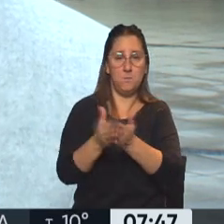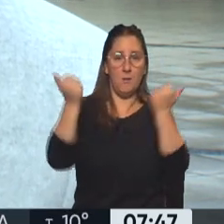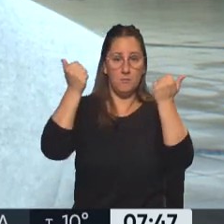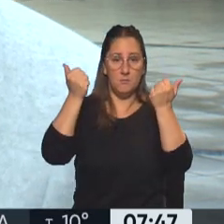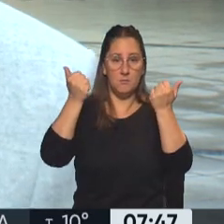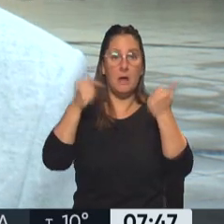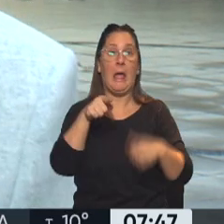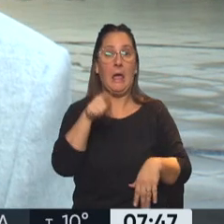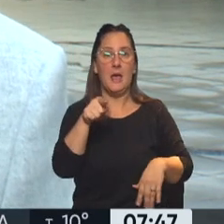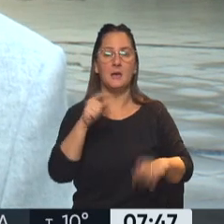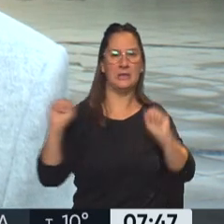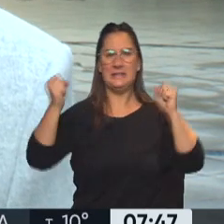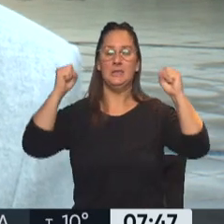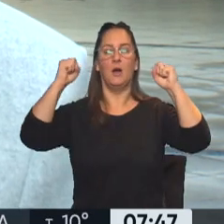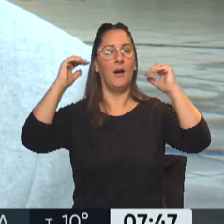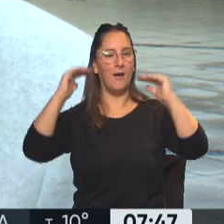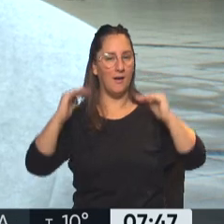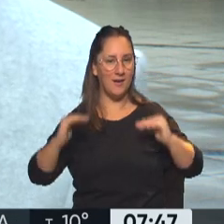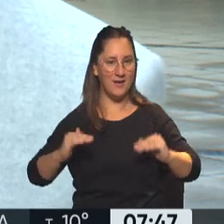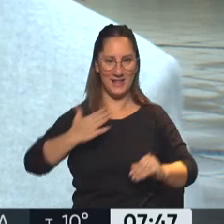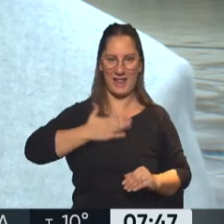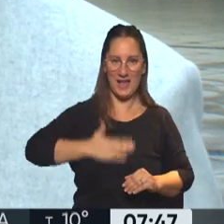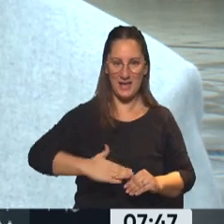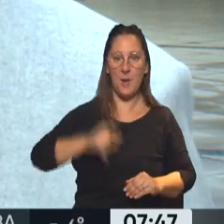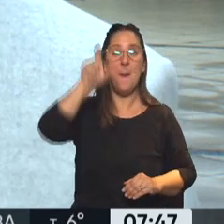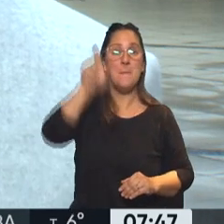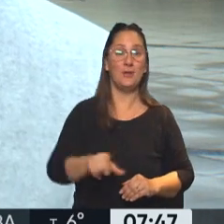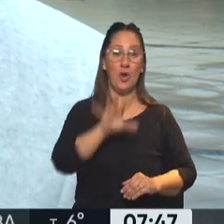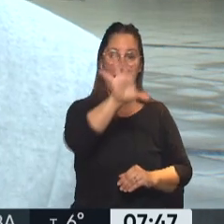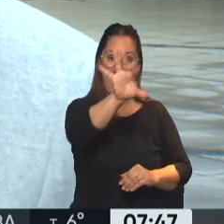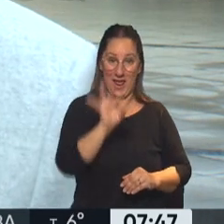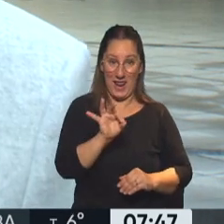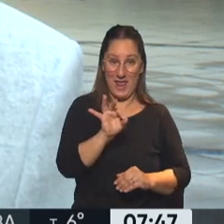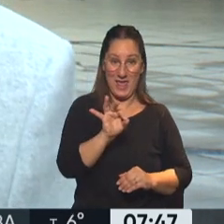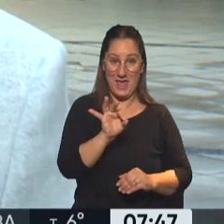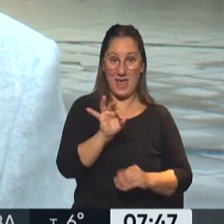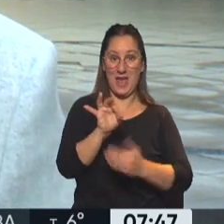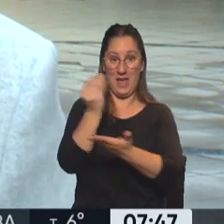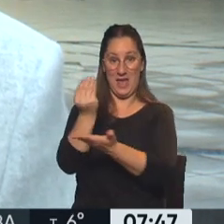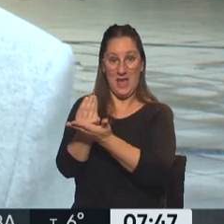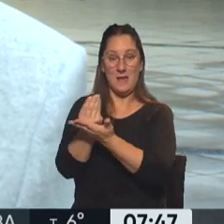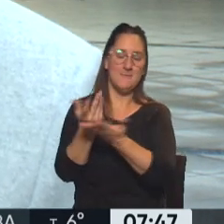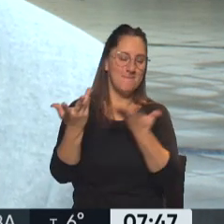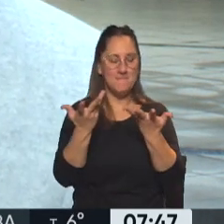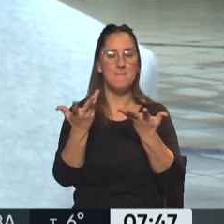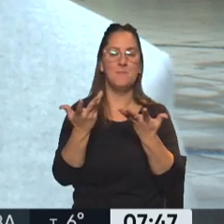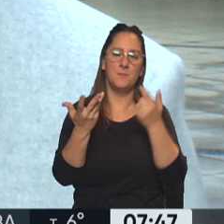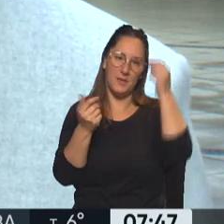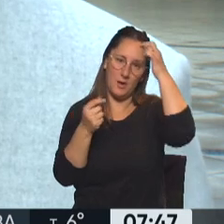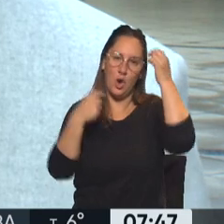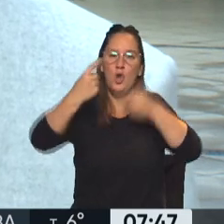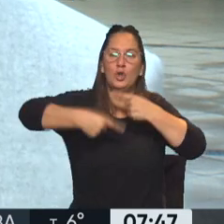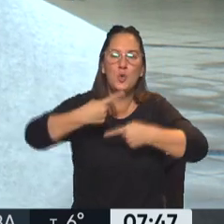con lo cual bajó mucho ese nivel de incertidumbre y la persona elegida podemos intuir que representa cierta